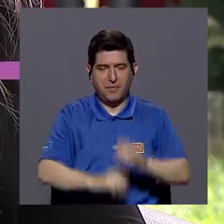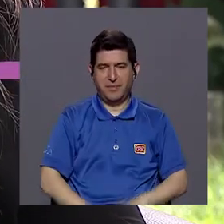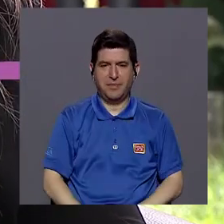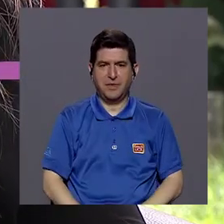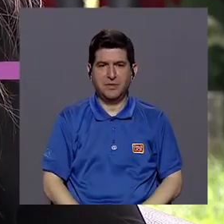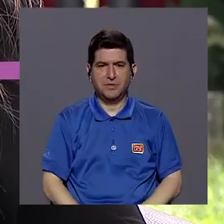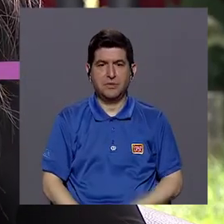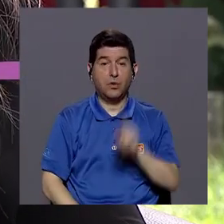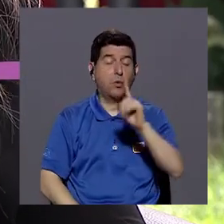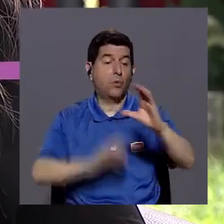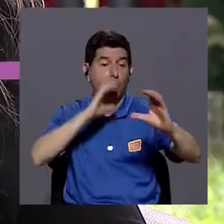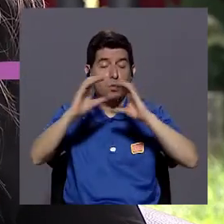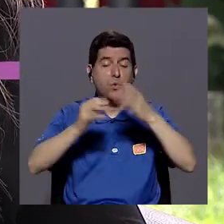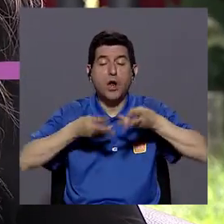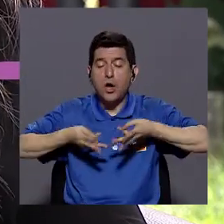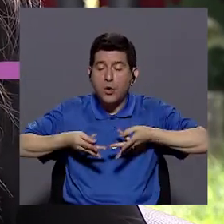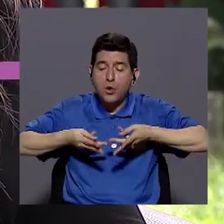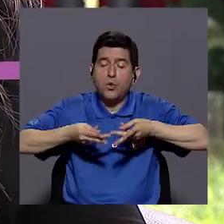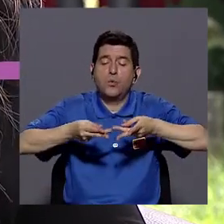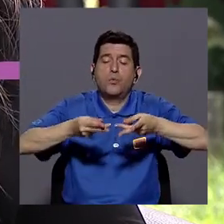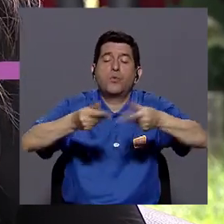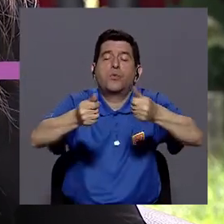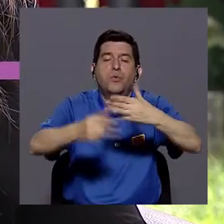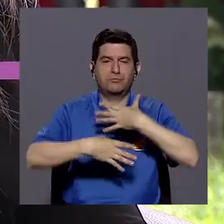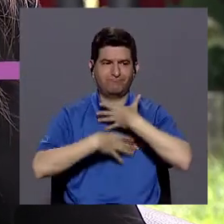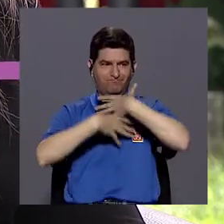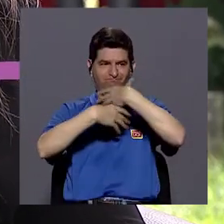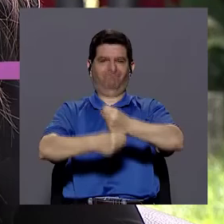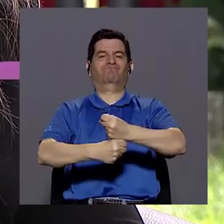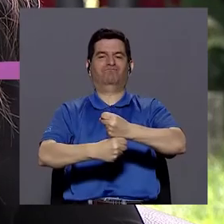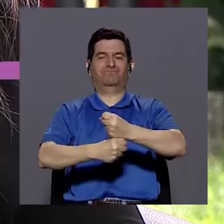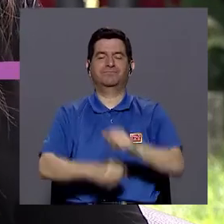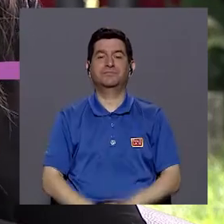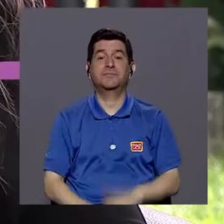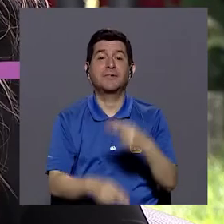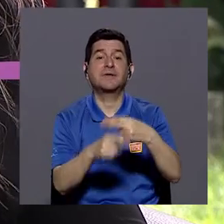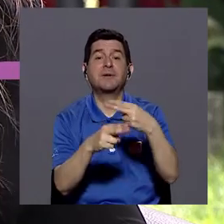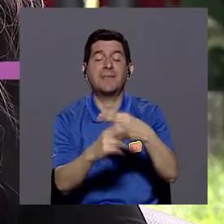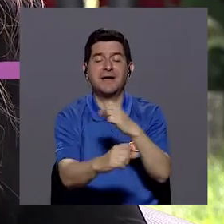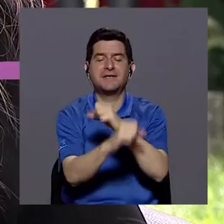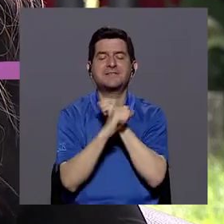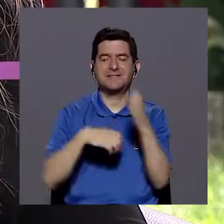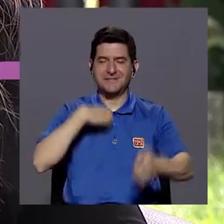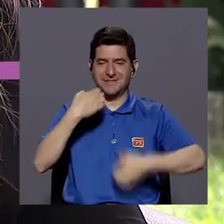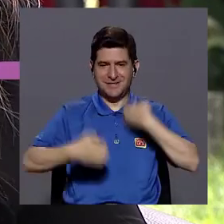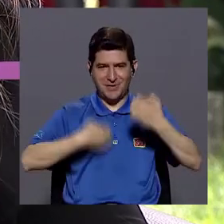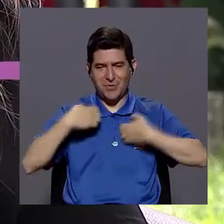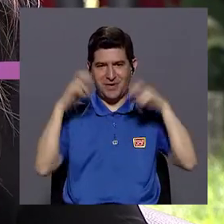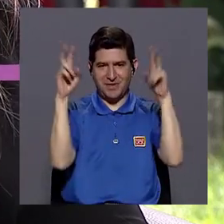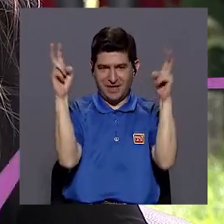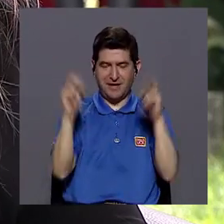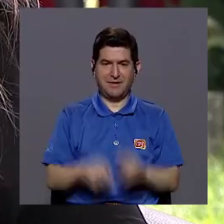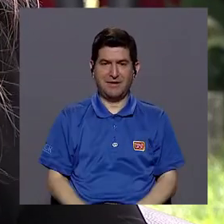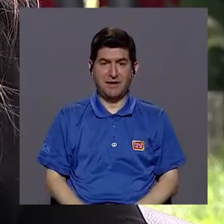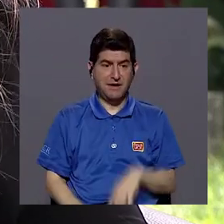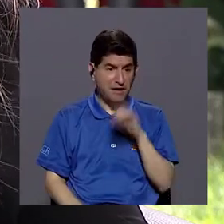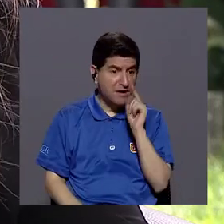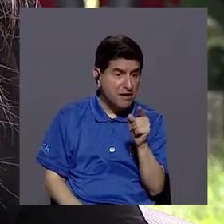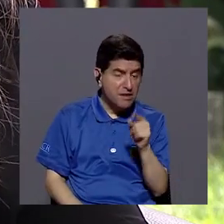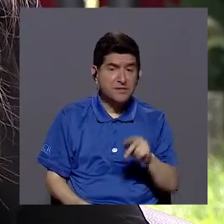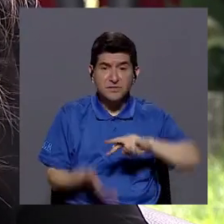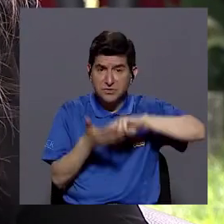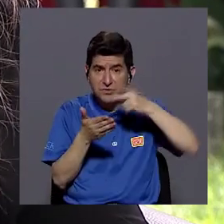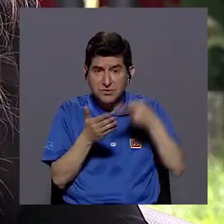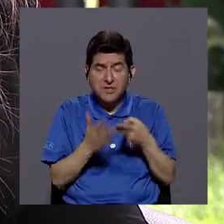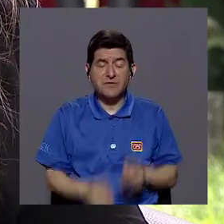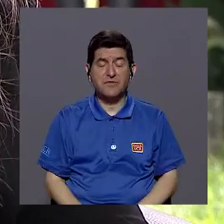exista una comunicación fluida de confianza, lo que llamamos la seguridad emocional. Y es que esta seguridad emocional es